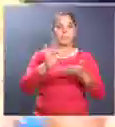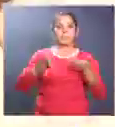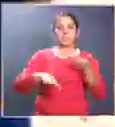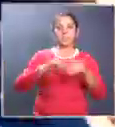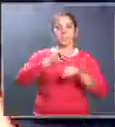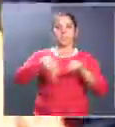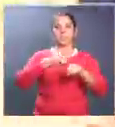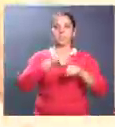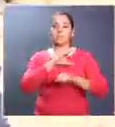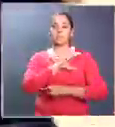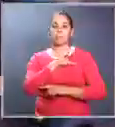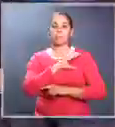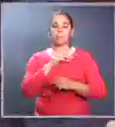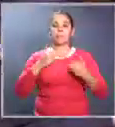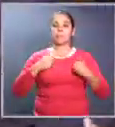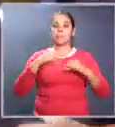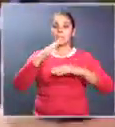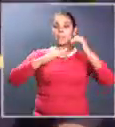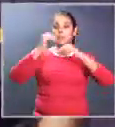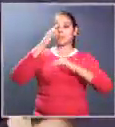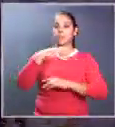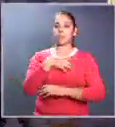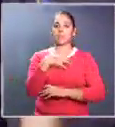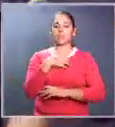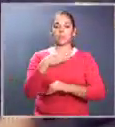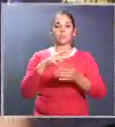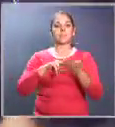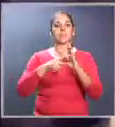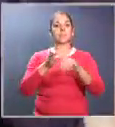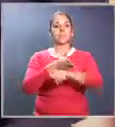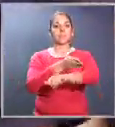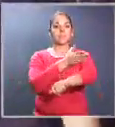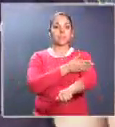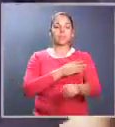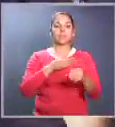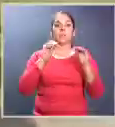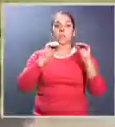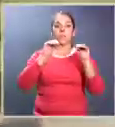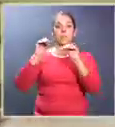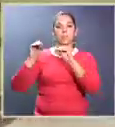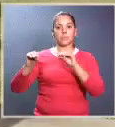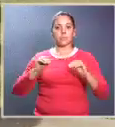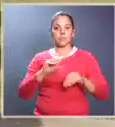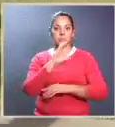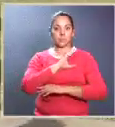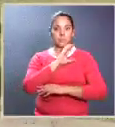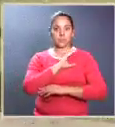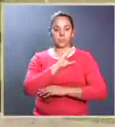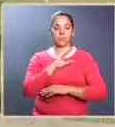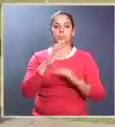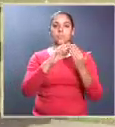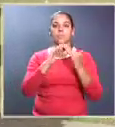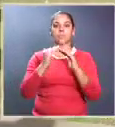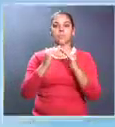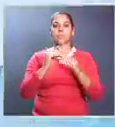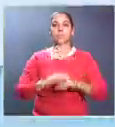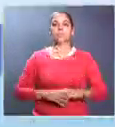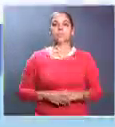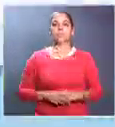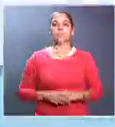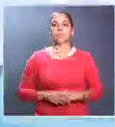Escuela Nacional de Policía tendrá una sede propia, lo cual mejorará la profesionalización de nuestros cuerpos de seguridad ciudadana.